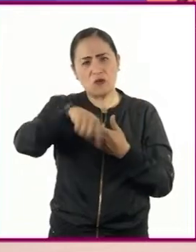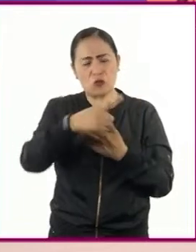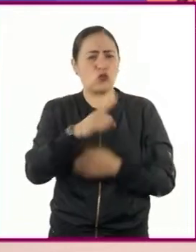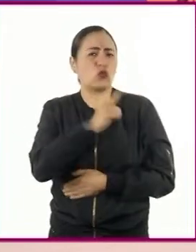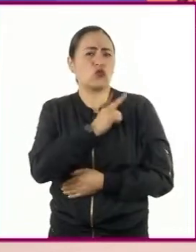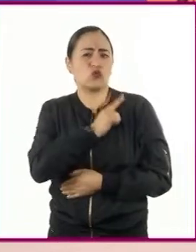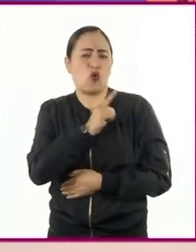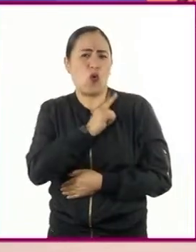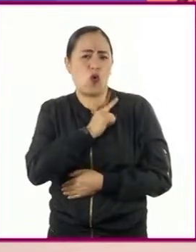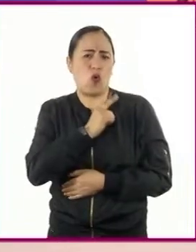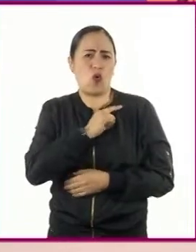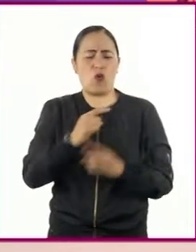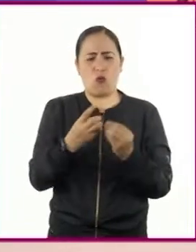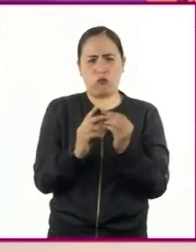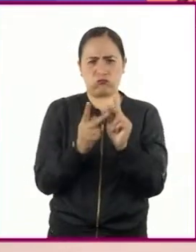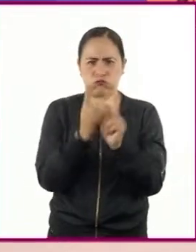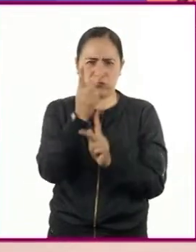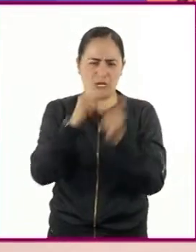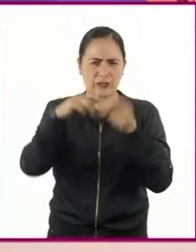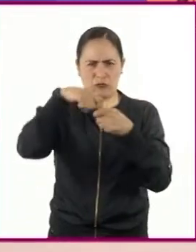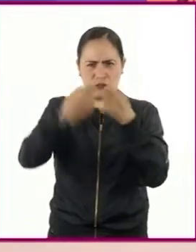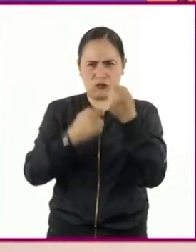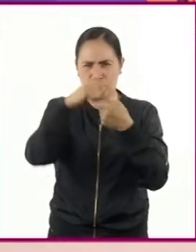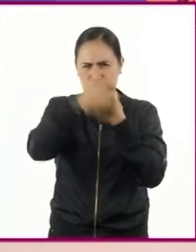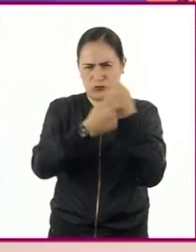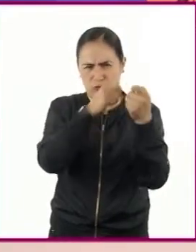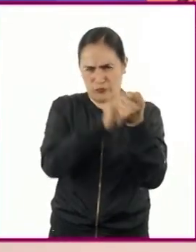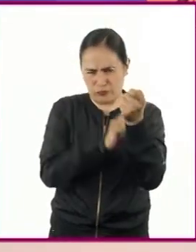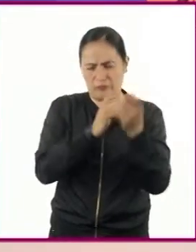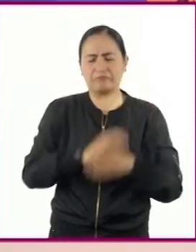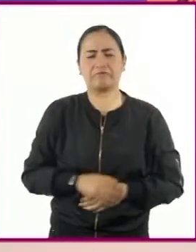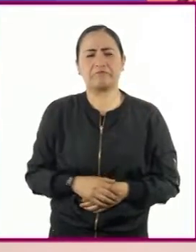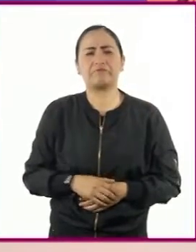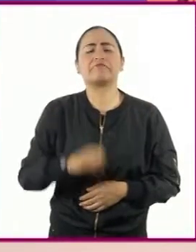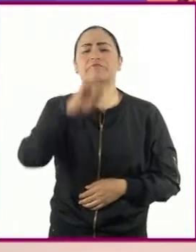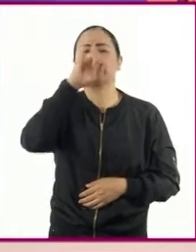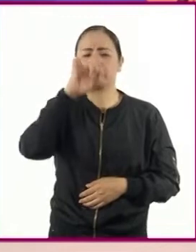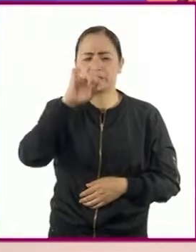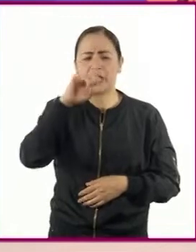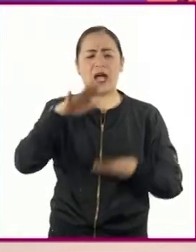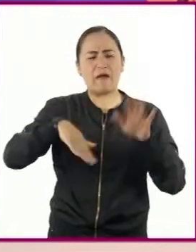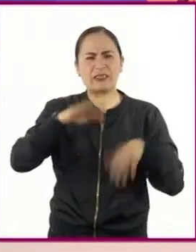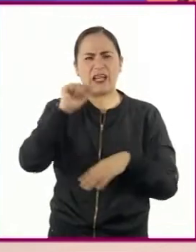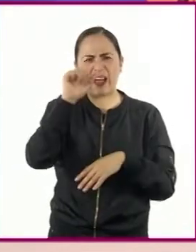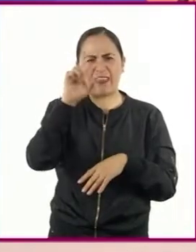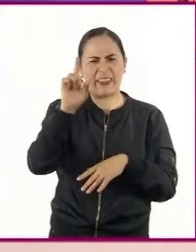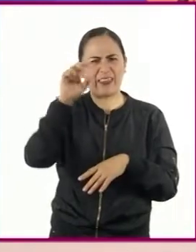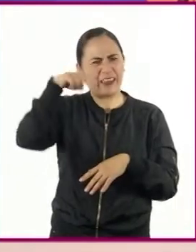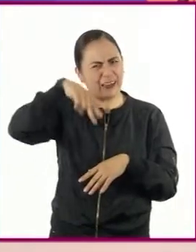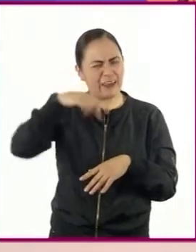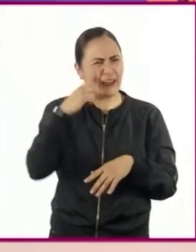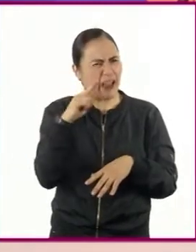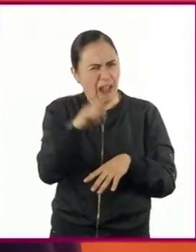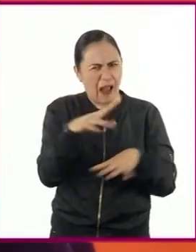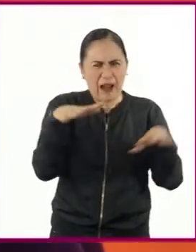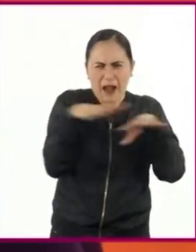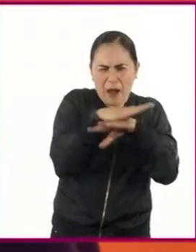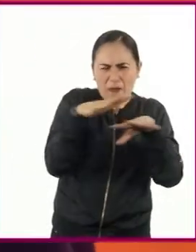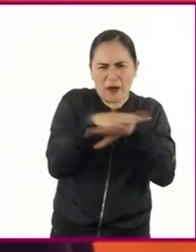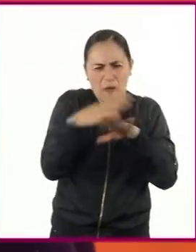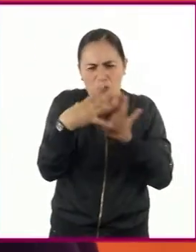Los primeros organismos transgénicos surgieron por el conocimiento que se tenía de la transferencia de ADN entre diferentes especies.